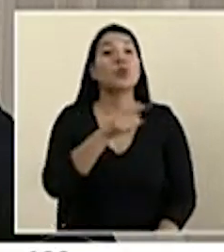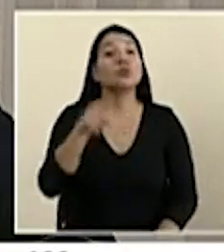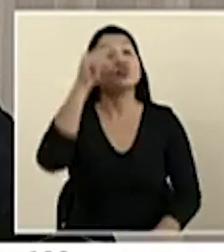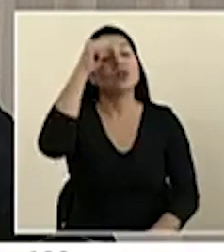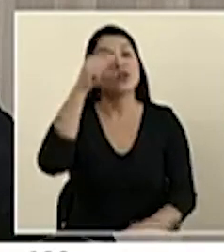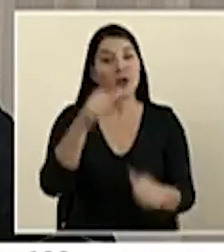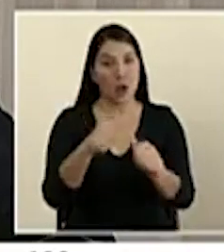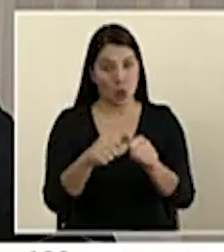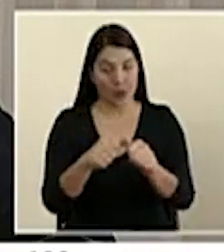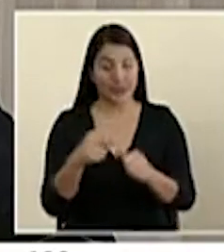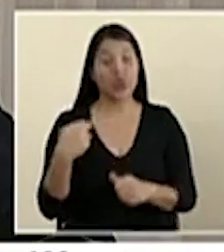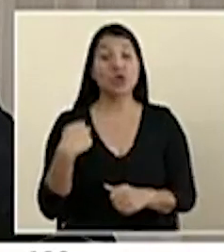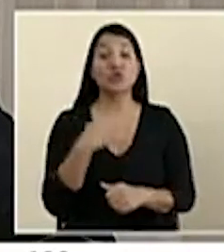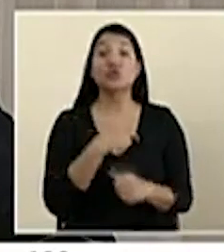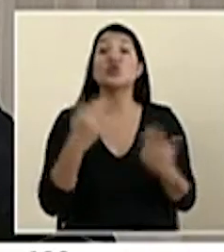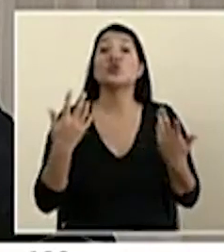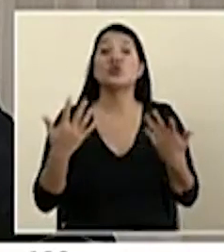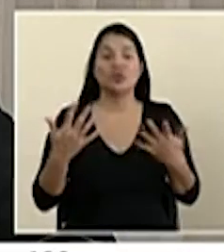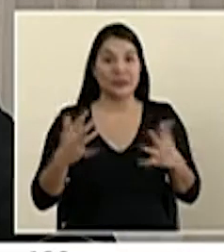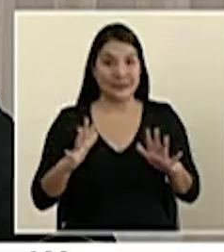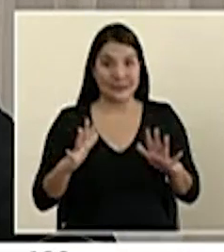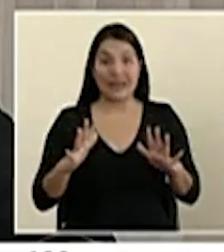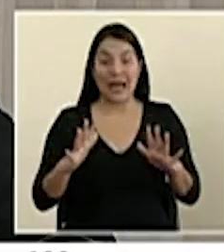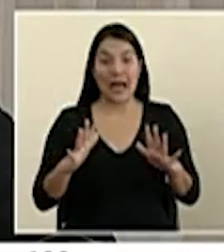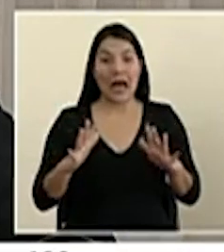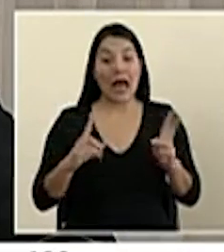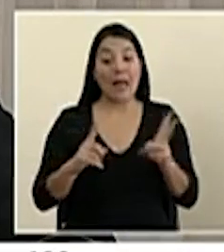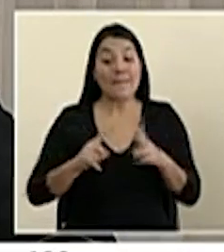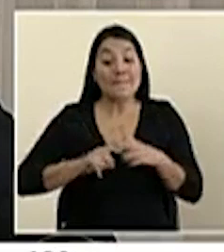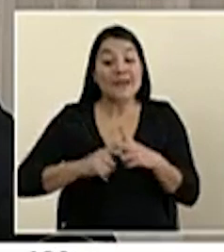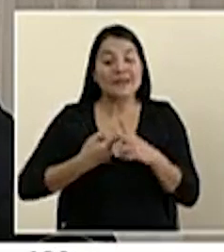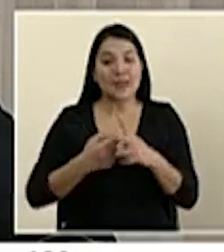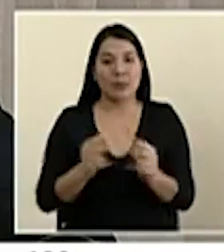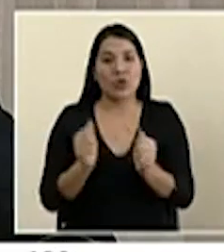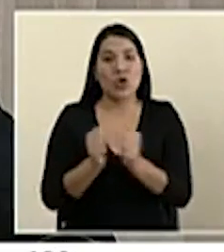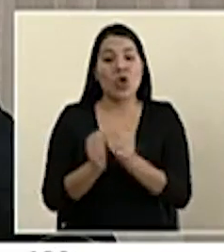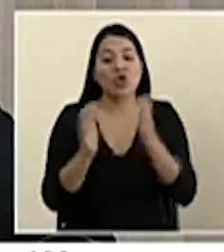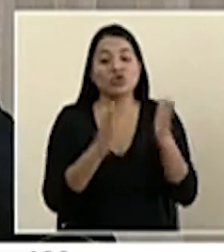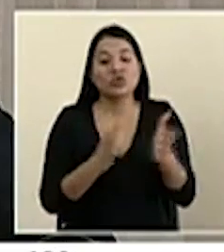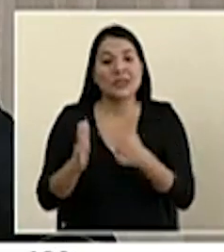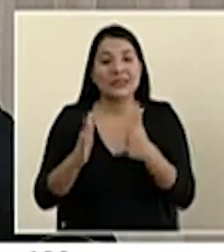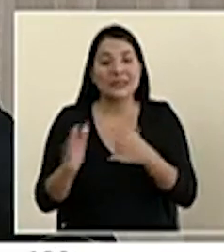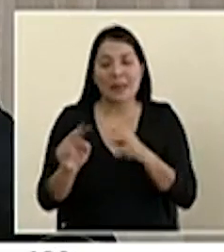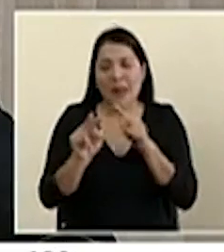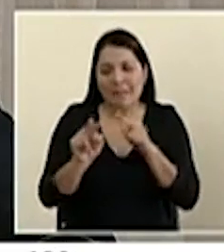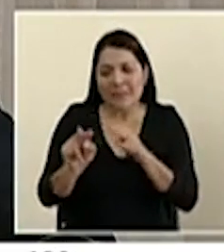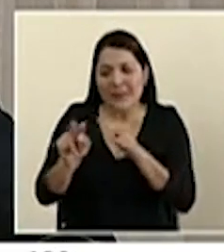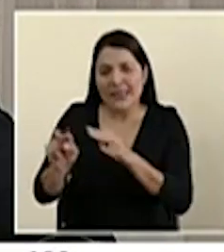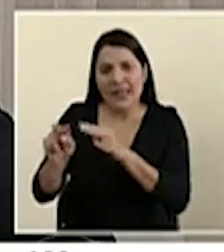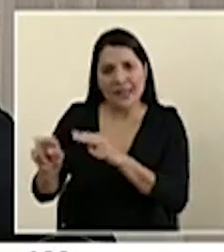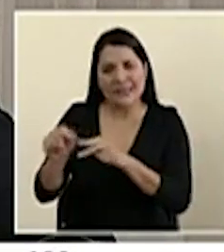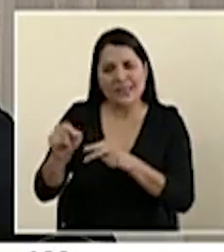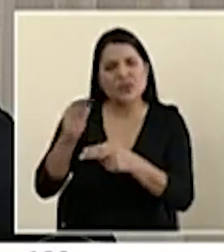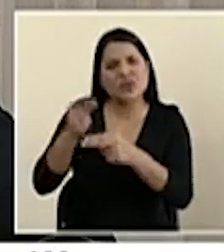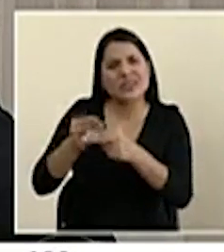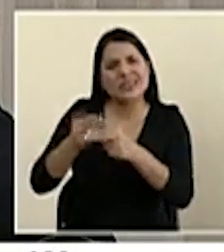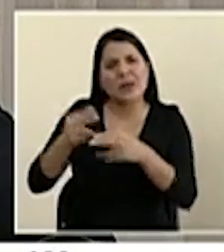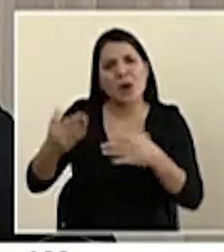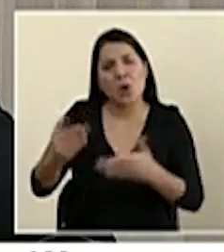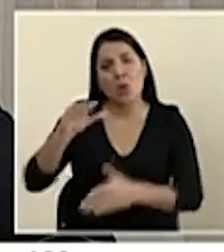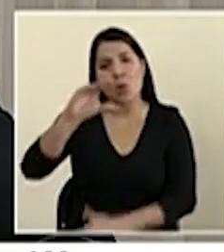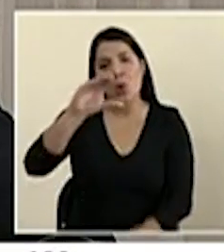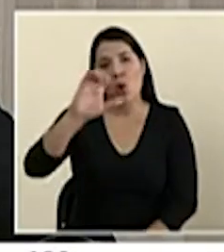tenemos implementado un sistema de vigilancia sentinela, el cual permite saber